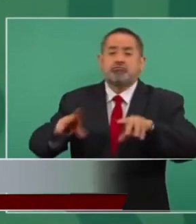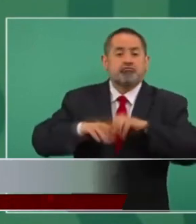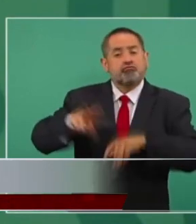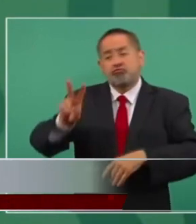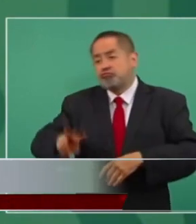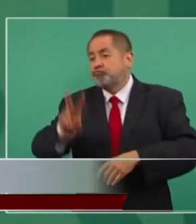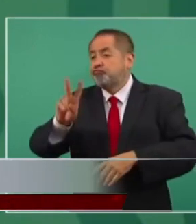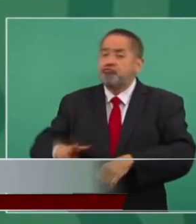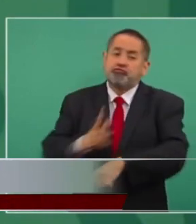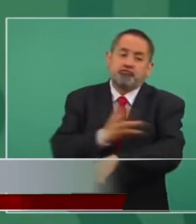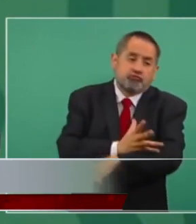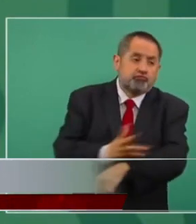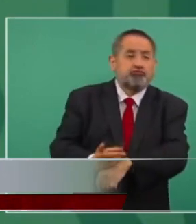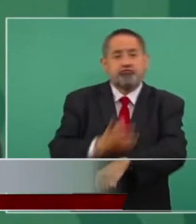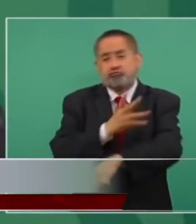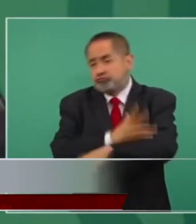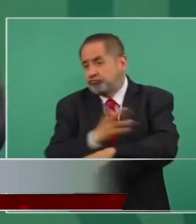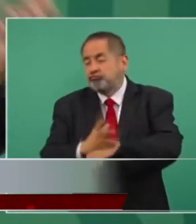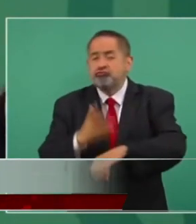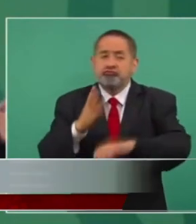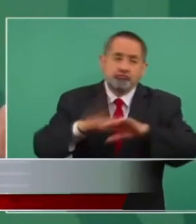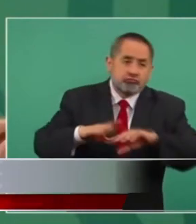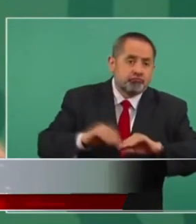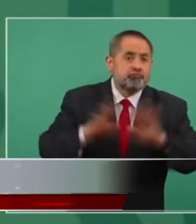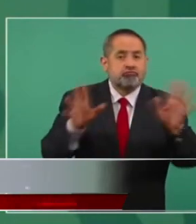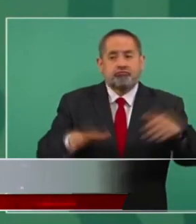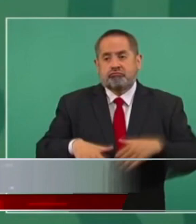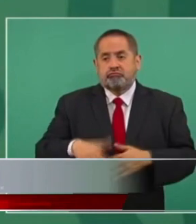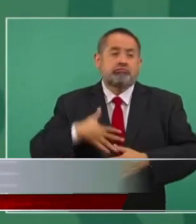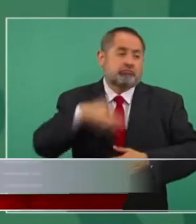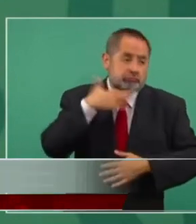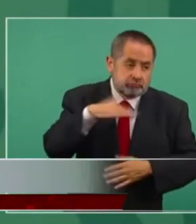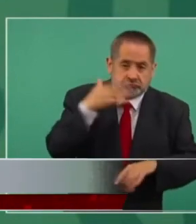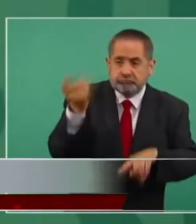de que se combatía la corrupción